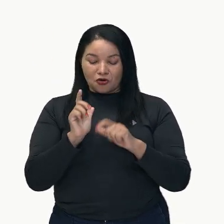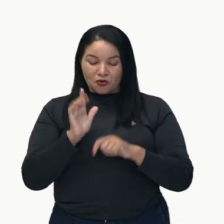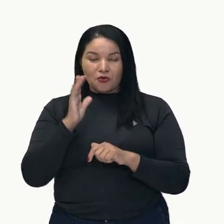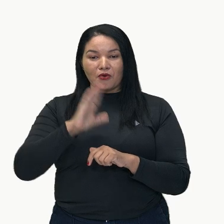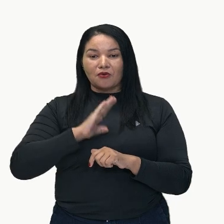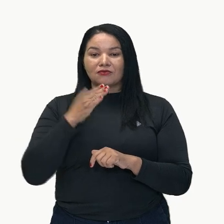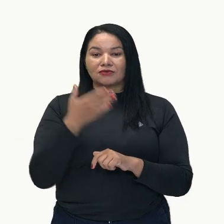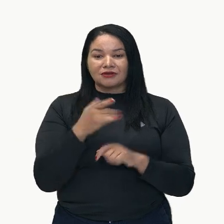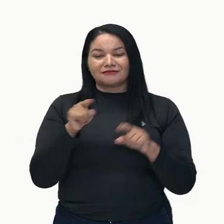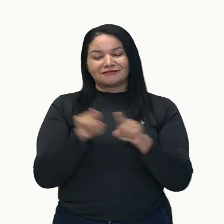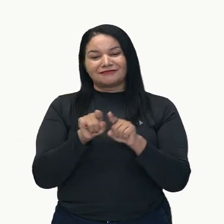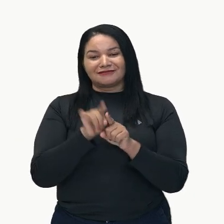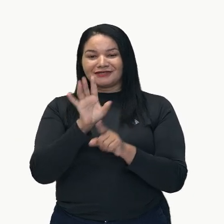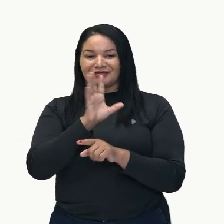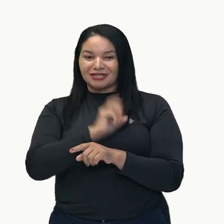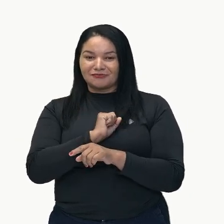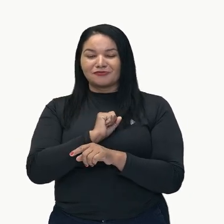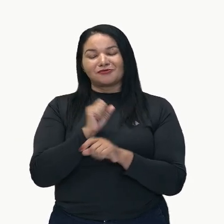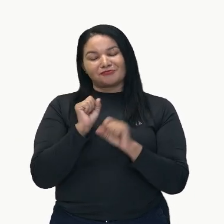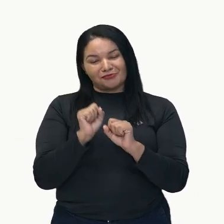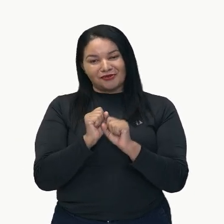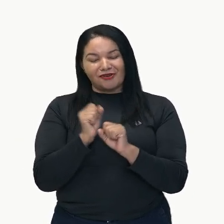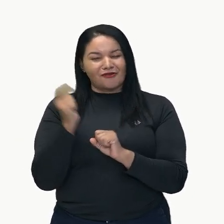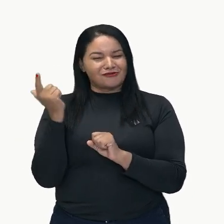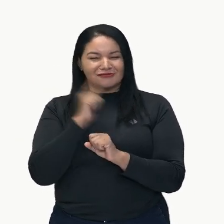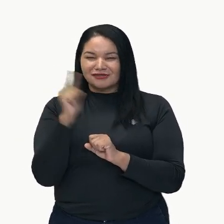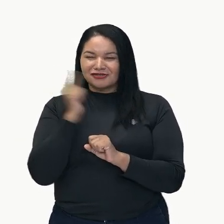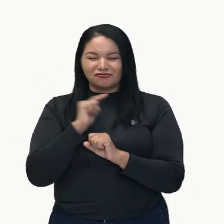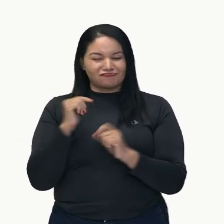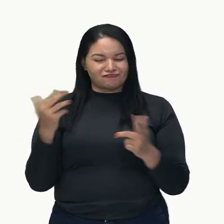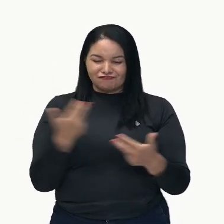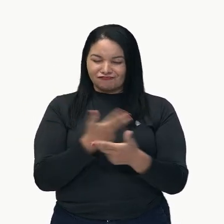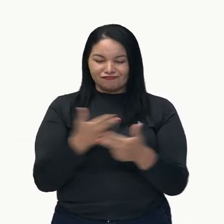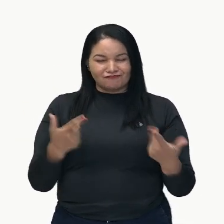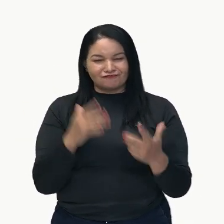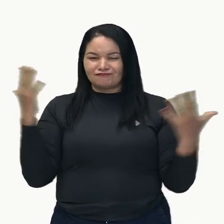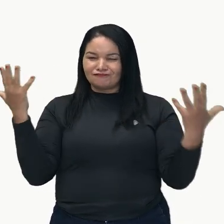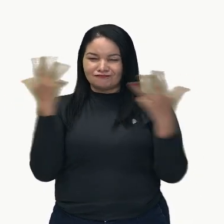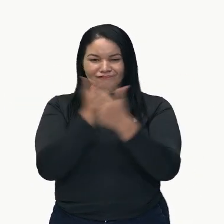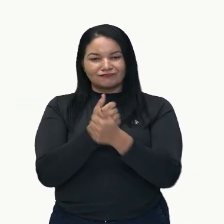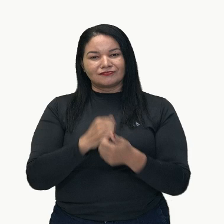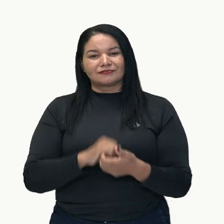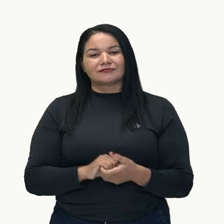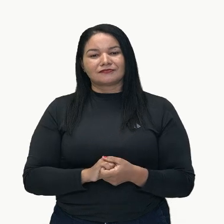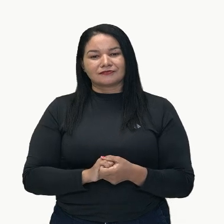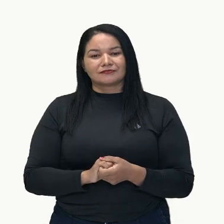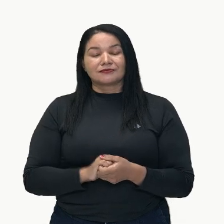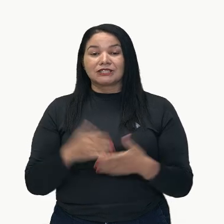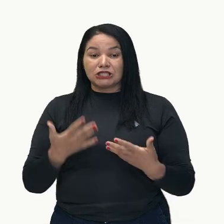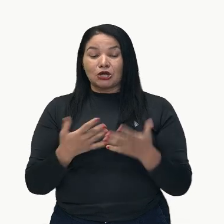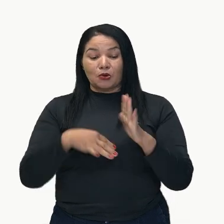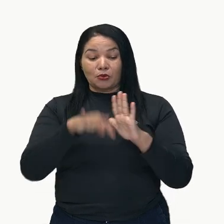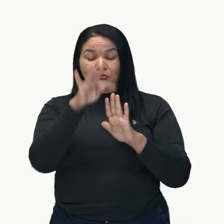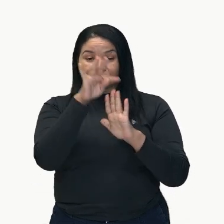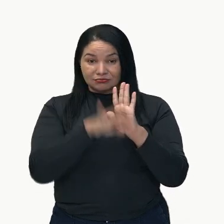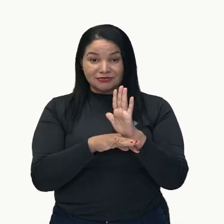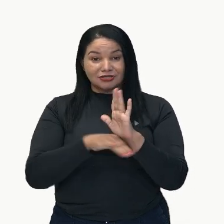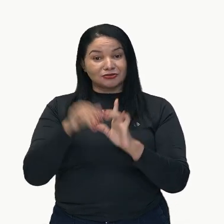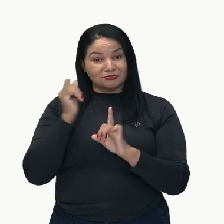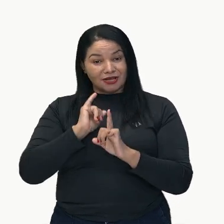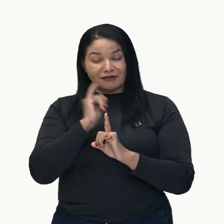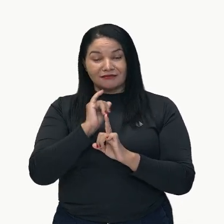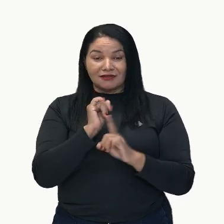amabilidad se pueden lograr cosas maravillosas. Entonces, el texto narrativo, él tiene un elemento muy importante.